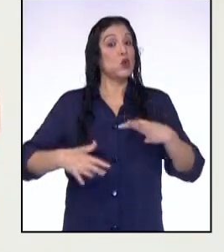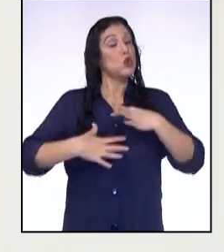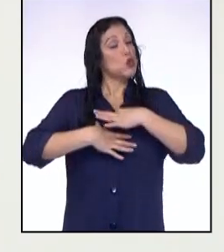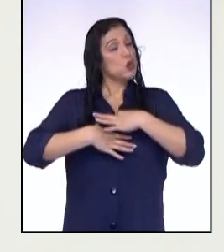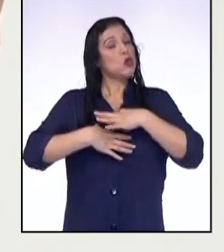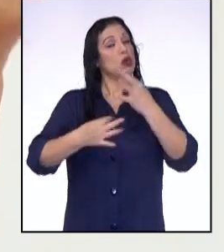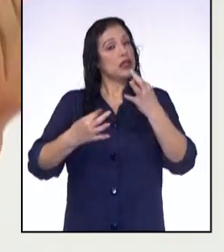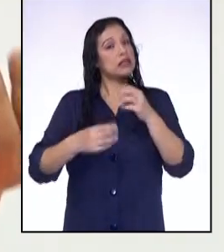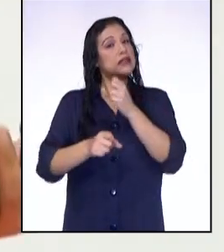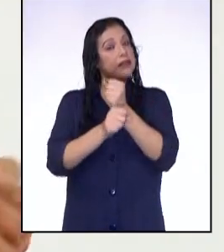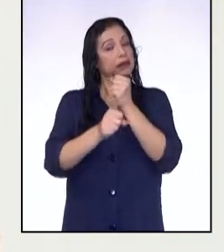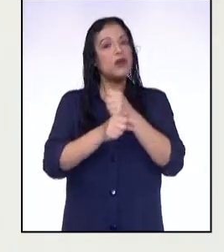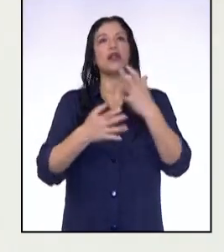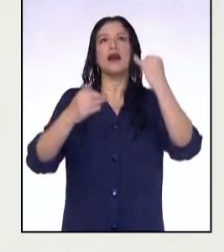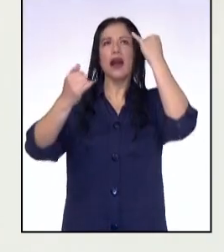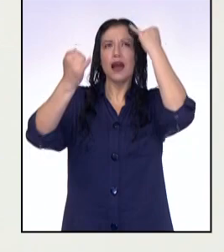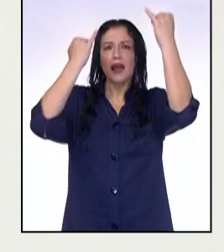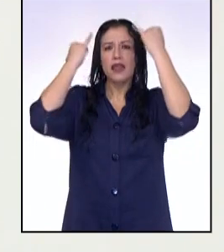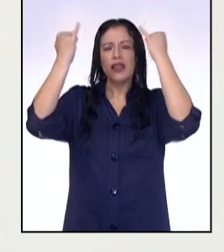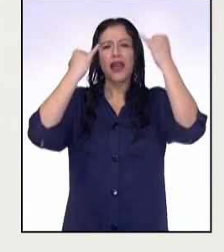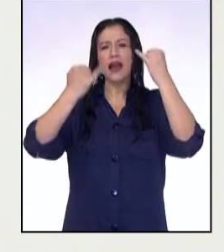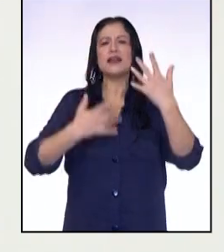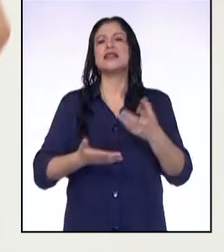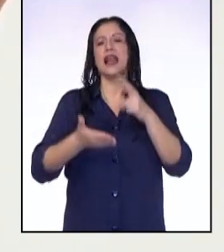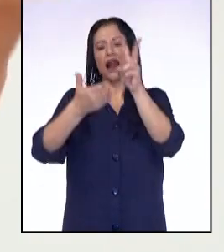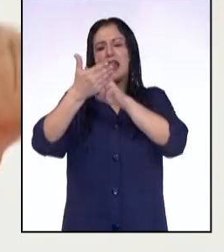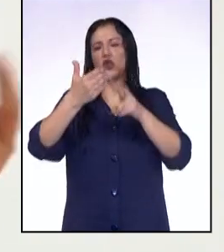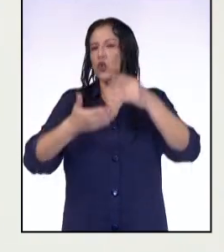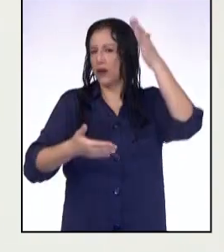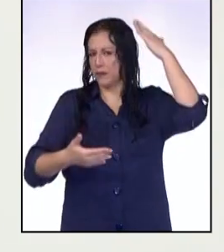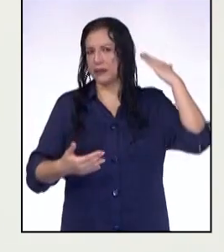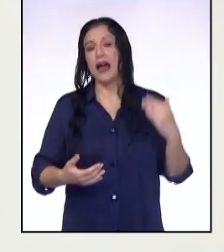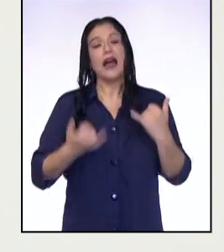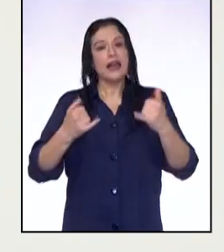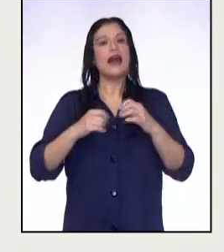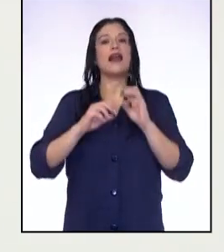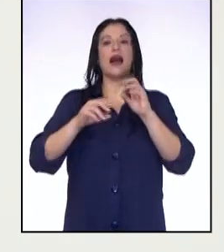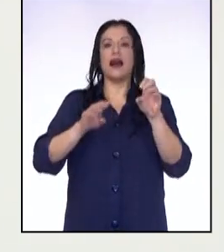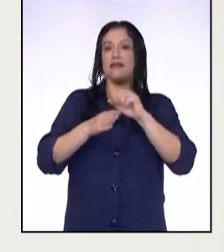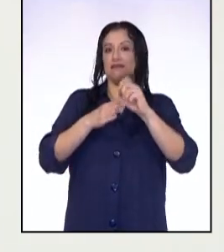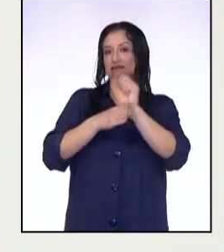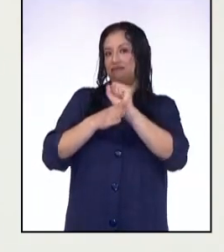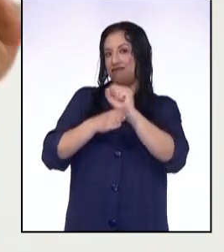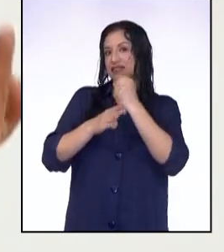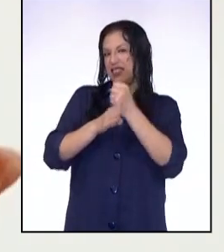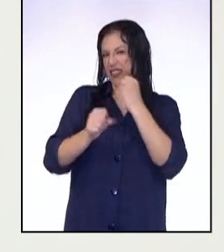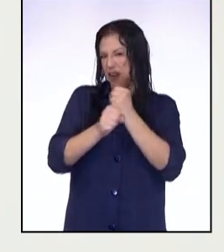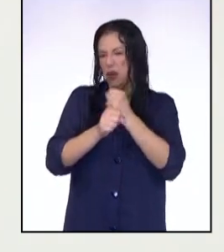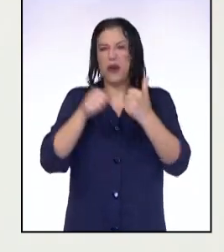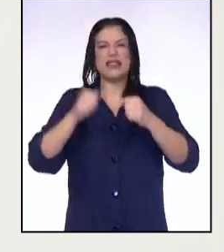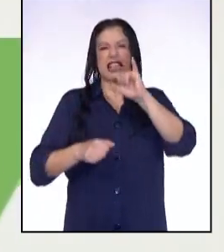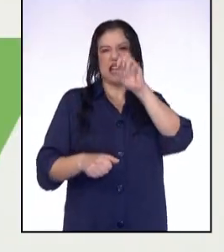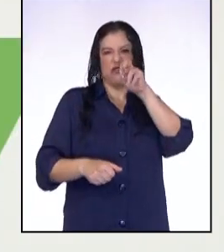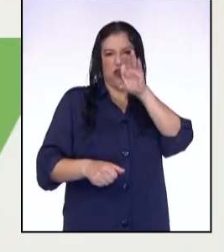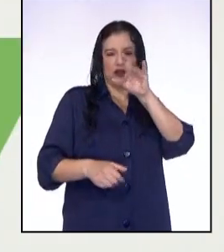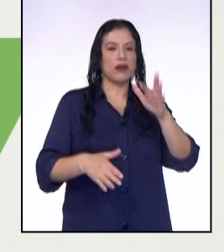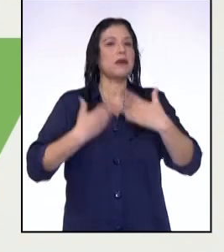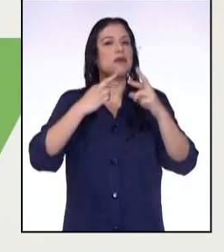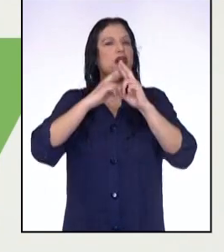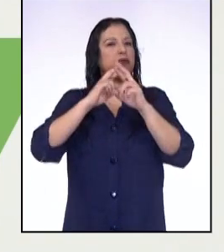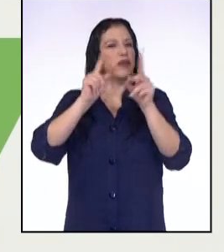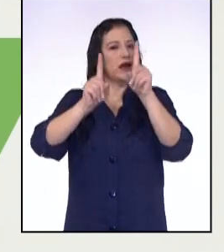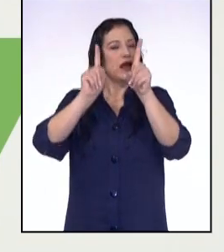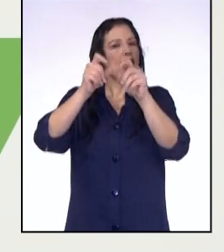interesantes donde usaremos las ideas que obtuvimos en las lecturas previas y haremos una infografía con la que podremos responder. ¿Qué